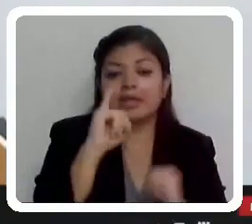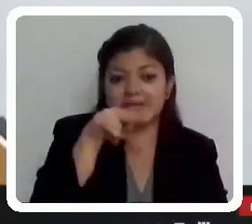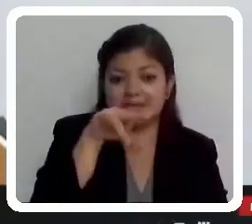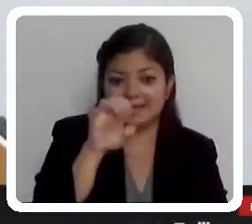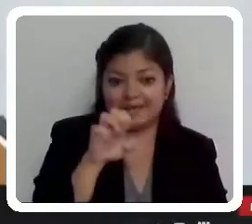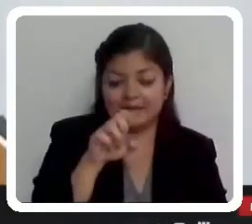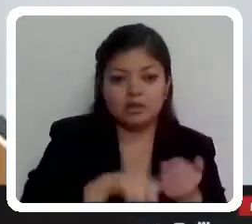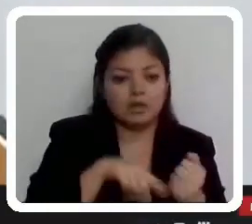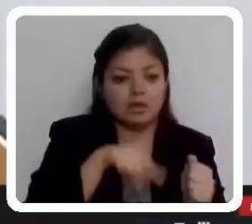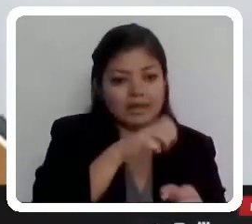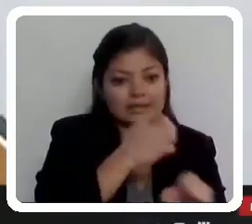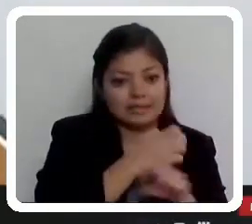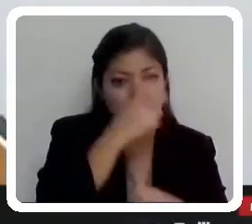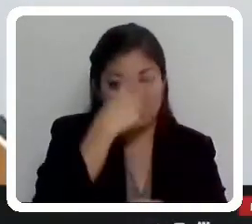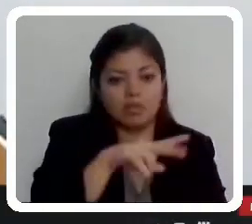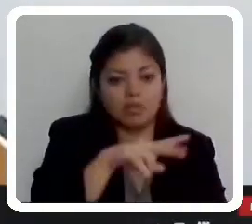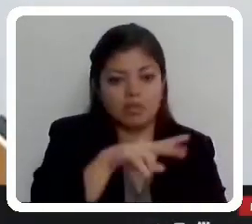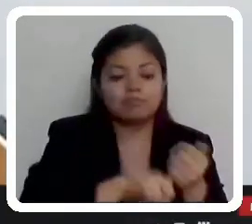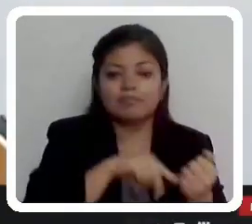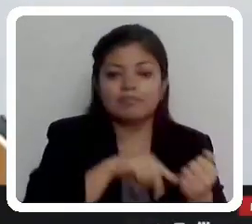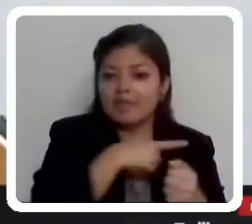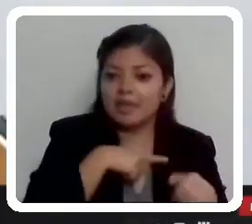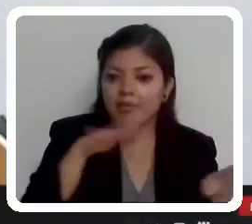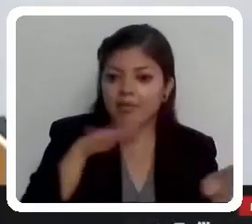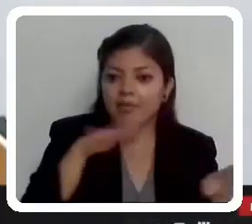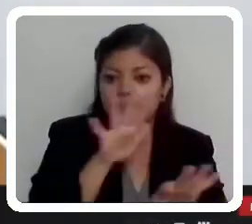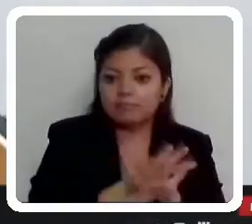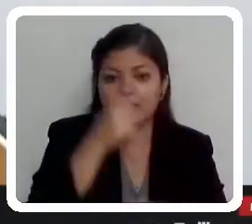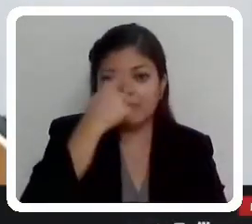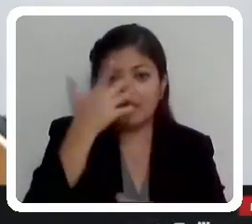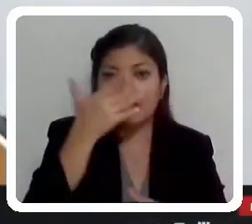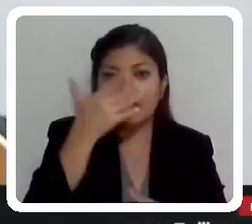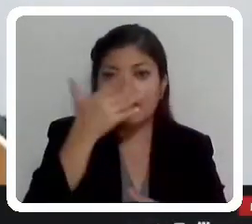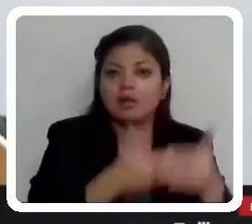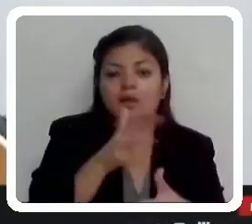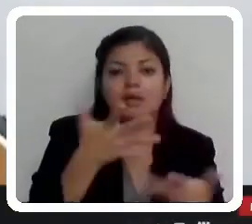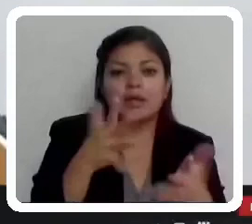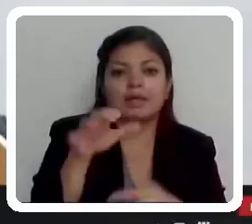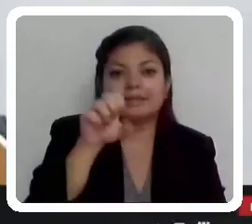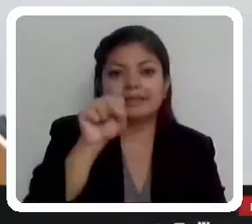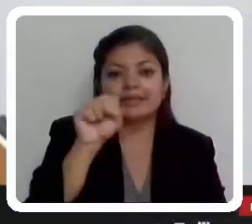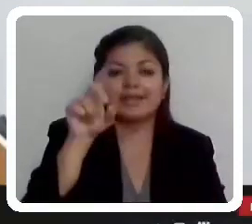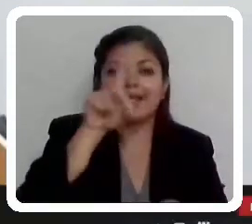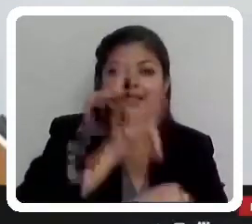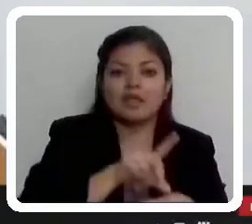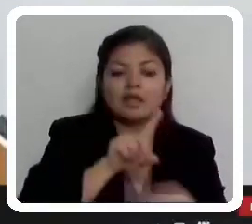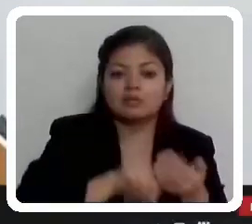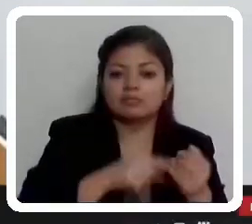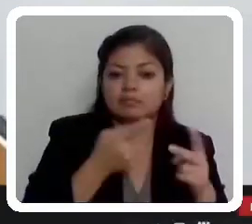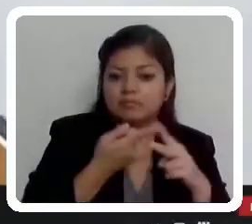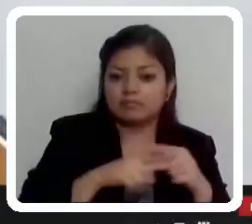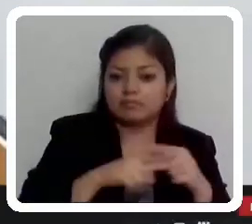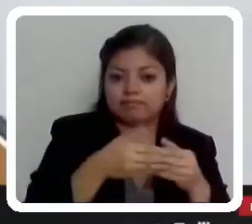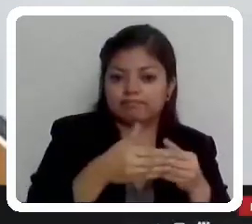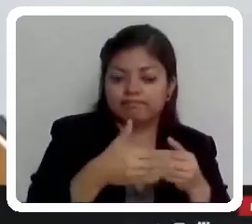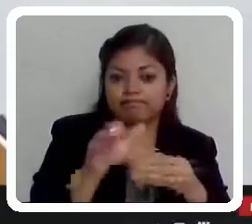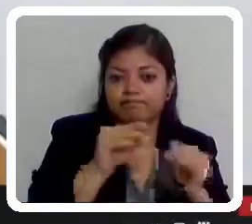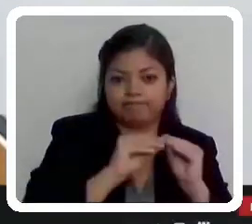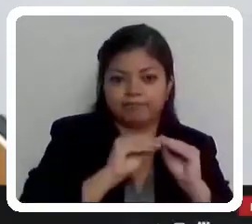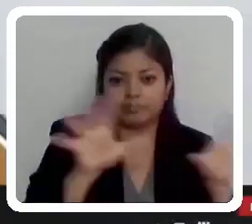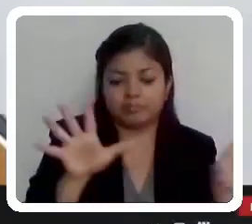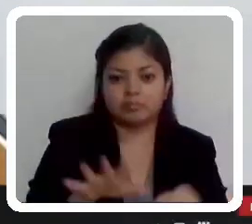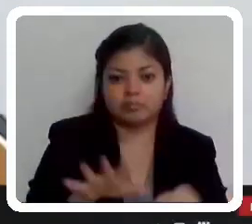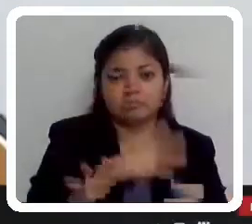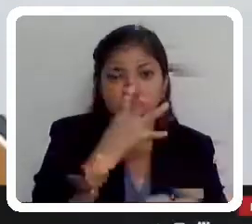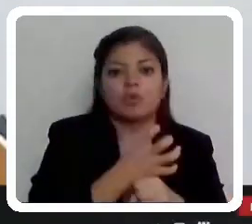adecuará las disposiciones reglamentares para su operatividad en un plazo de 60 días naturales contados a partir de su publicación. Cuarto,